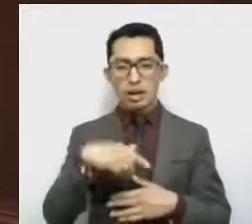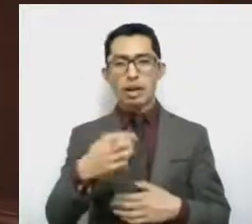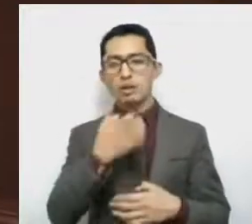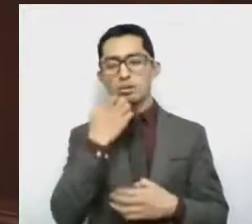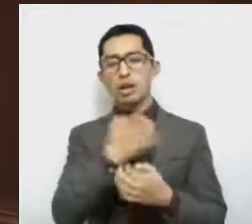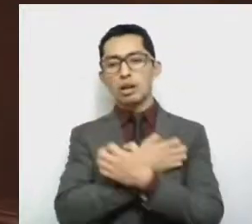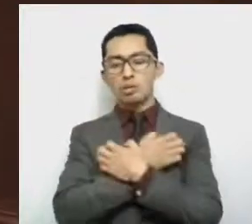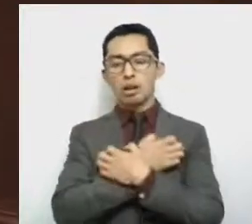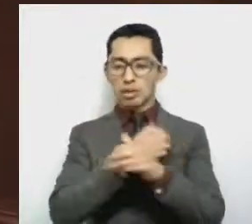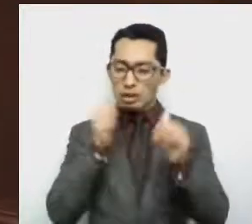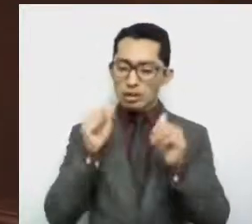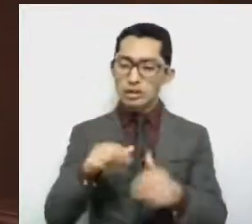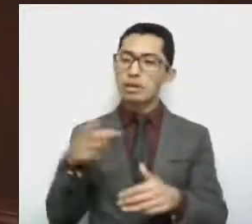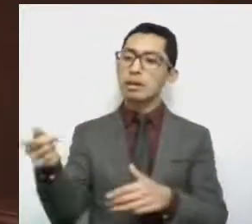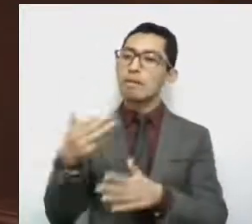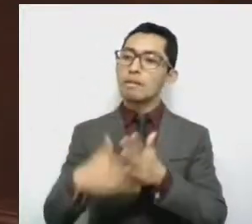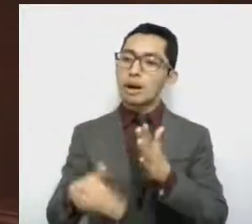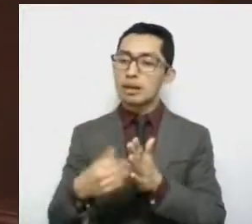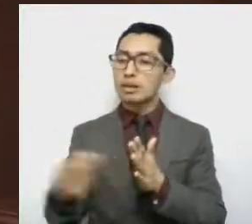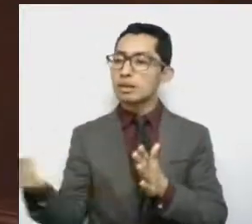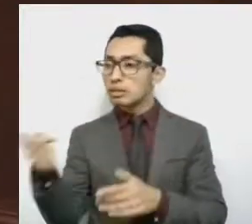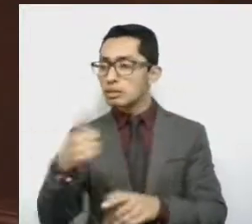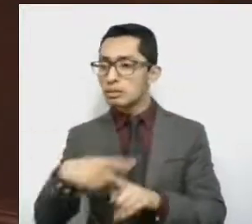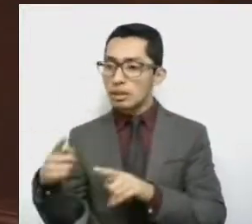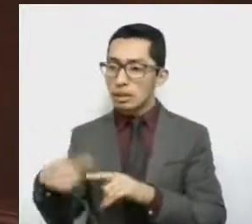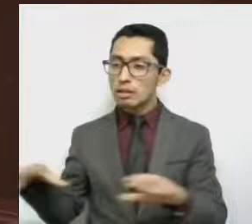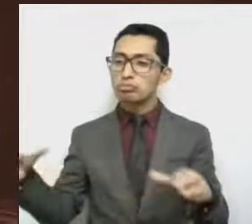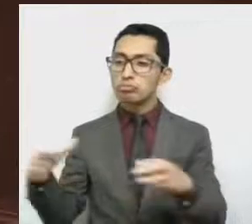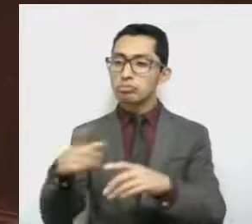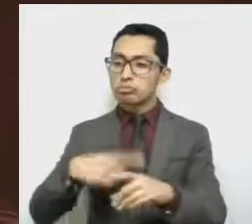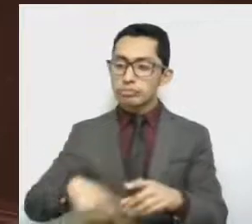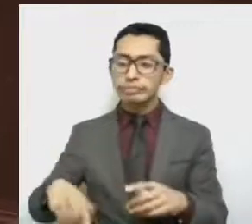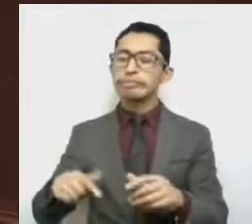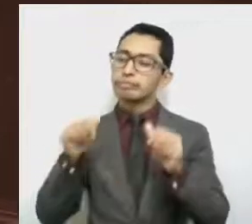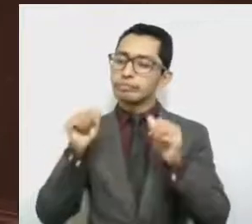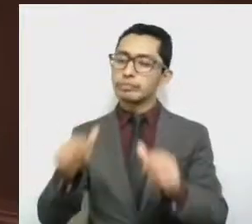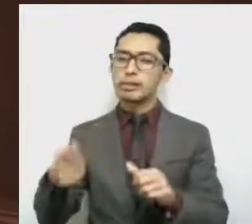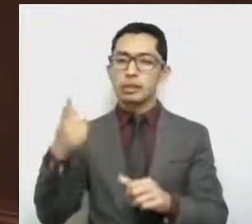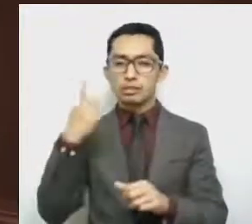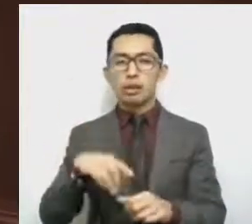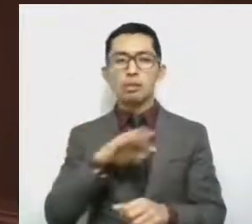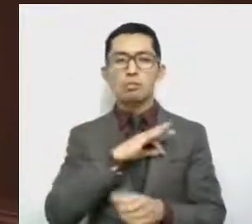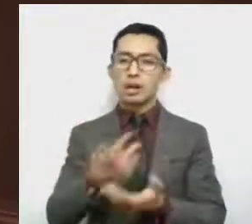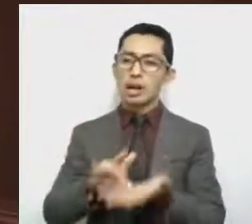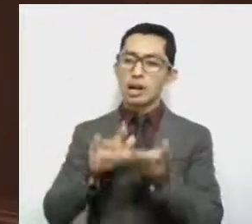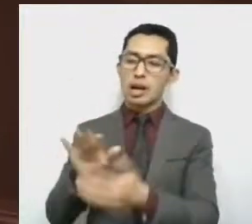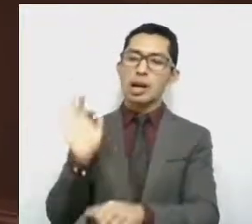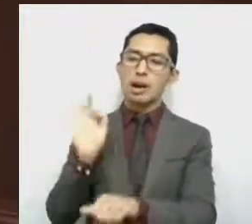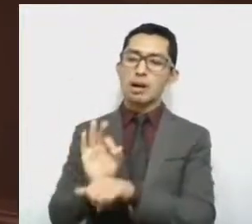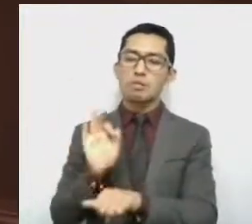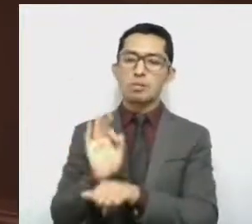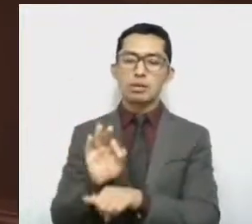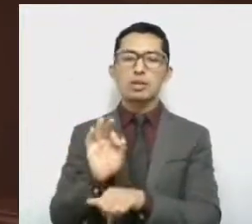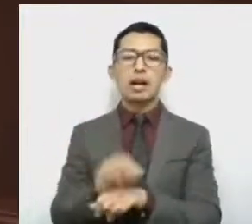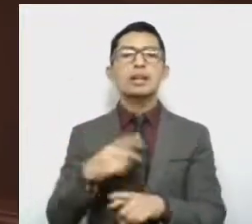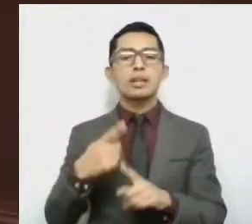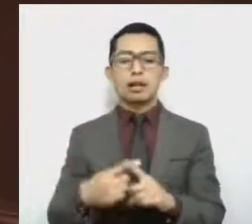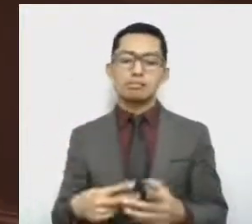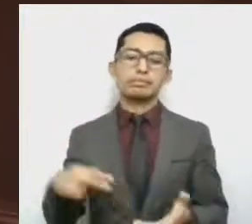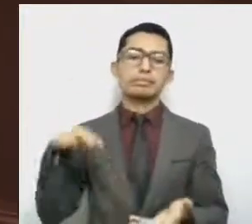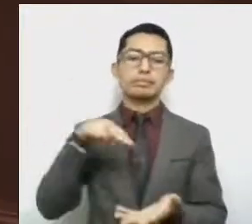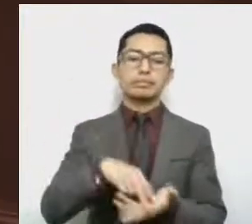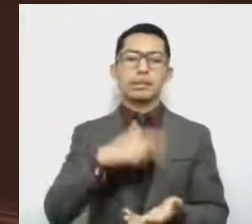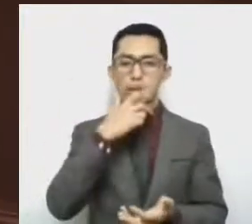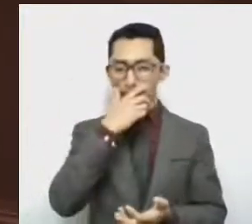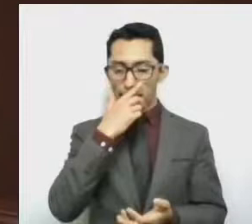escuchando las necesidades de los diferentes actores para darles voz desde esta máxima tribuna, tendiendo puentes